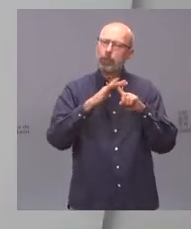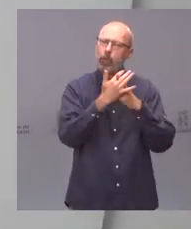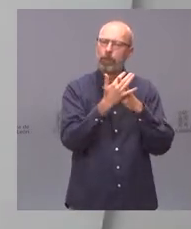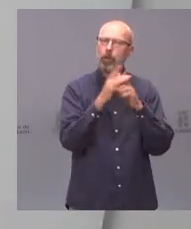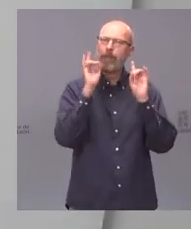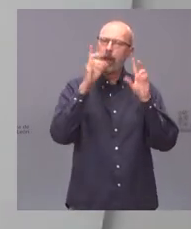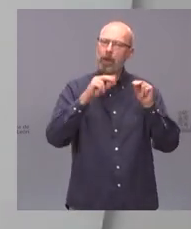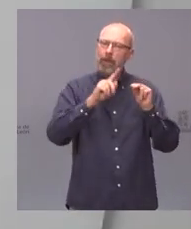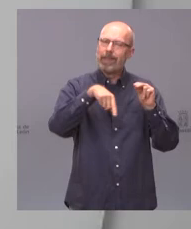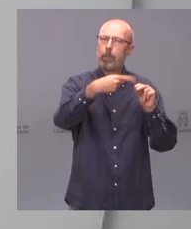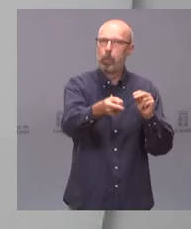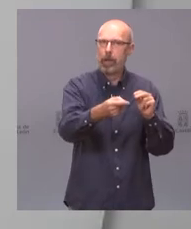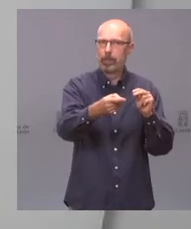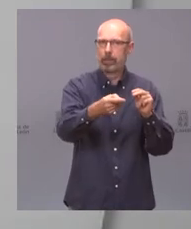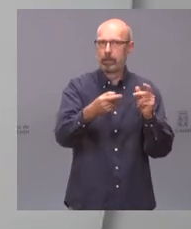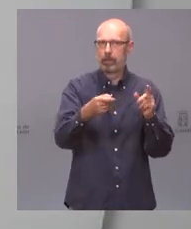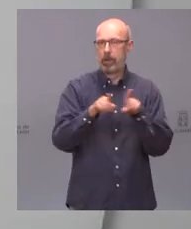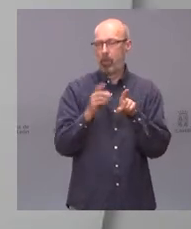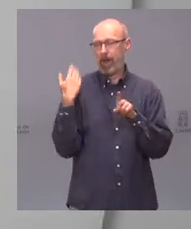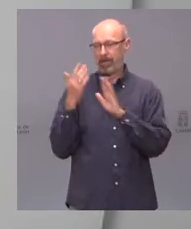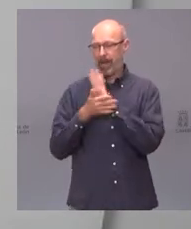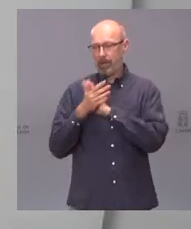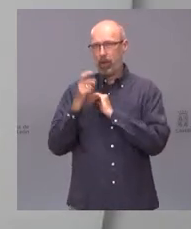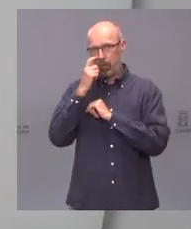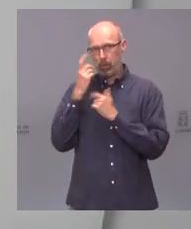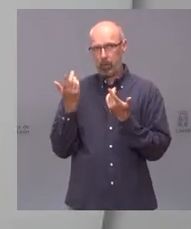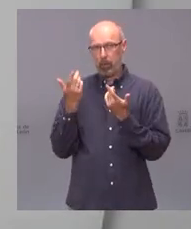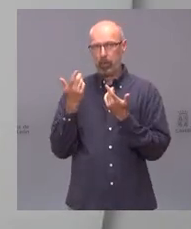acordó con usted en junio y no seguir haciendo más prórrogas